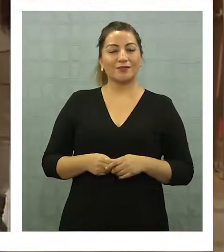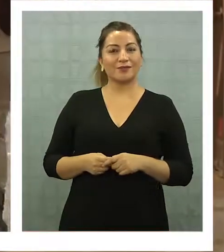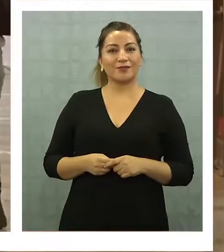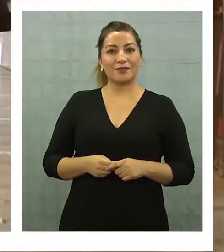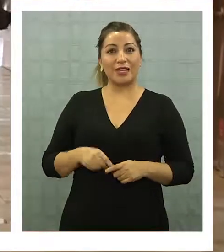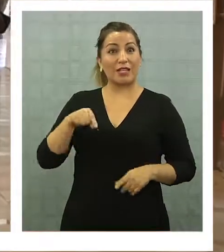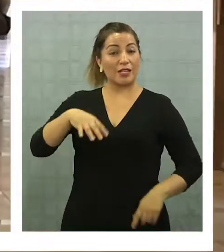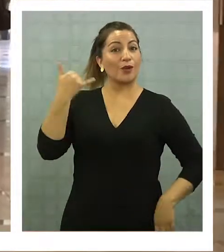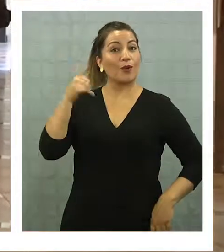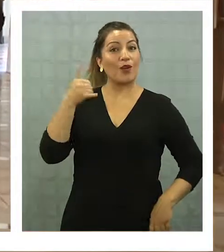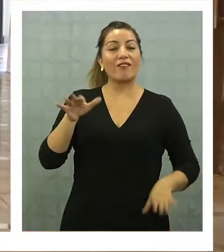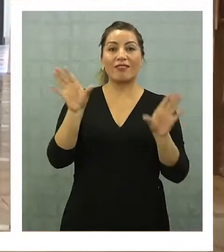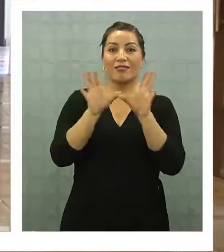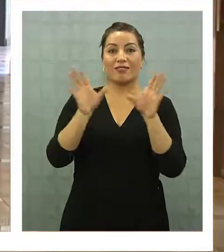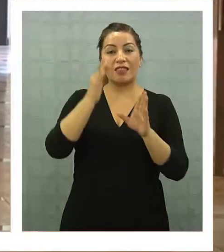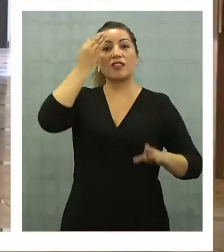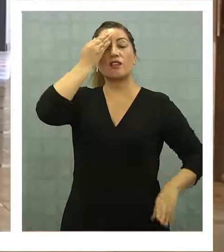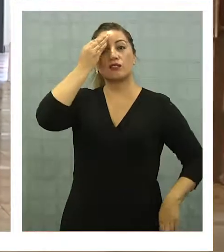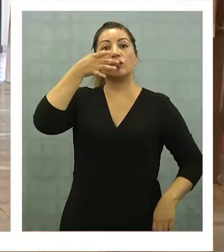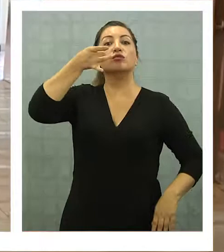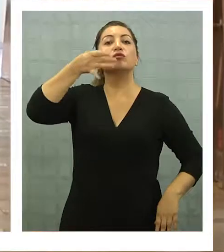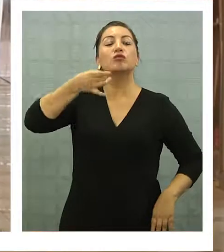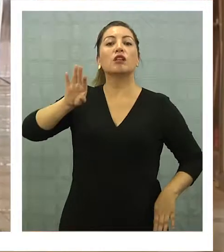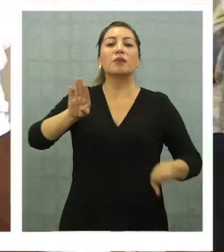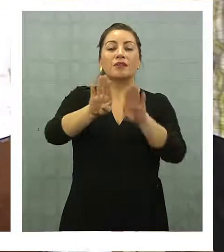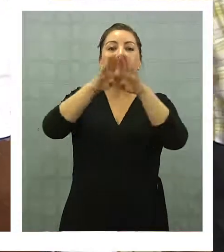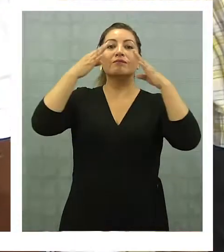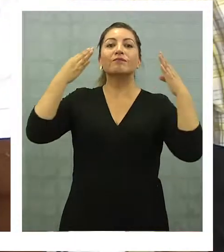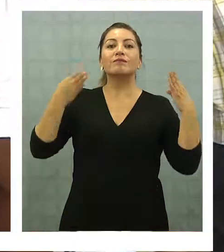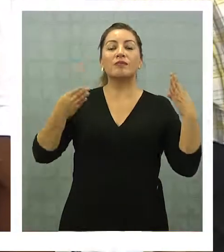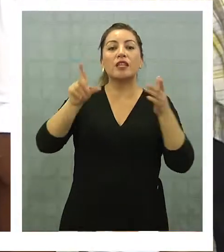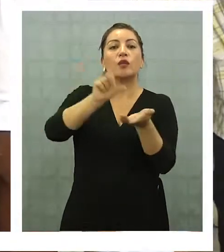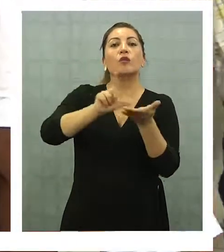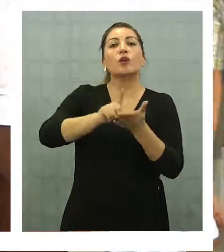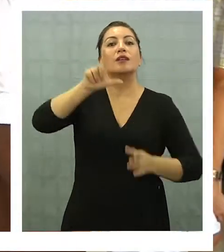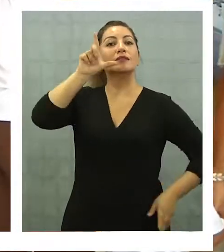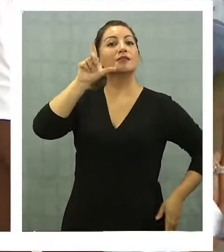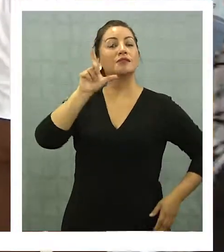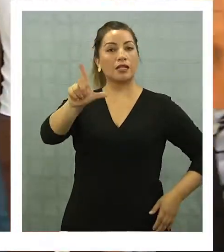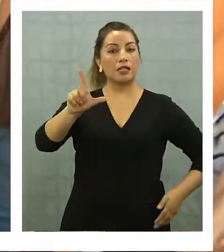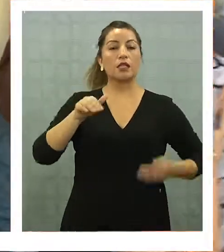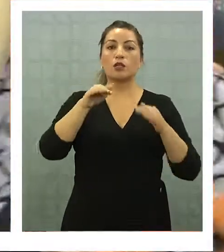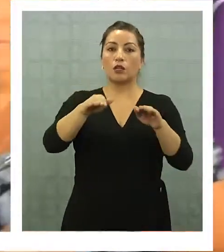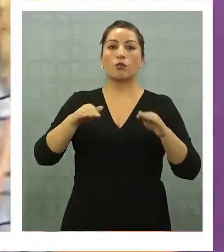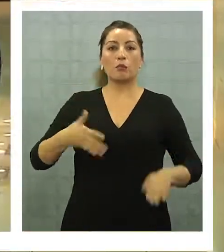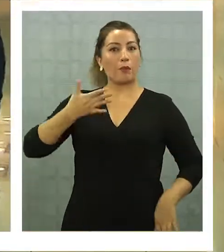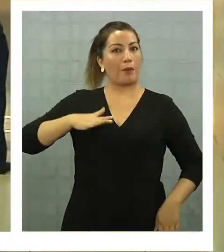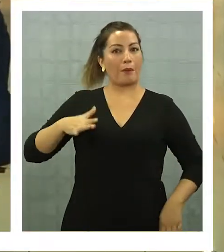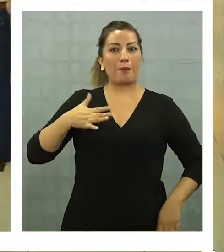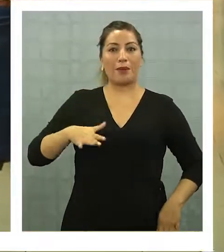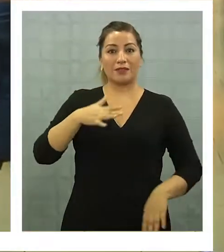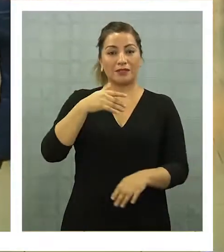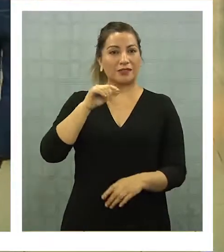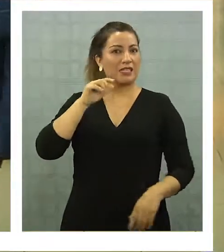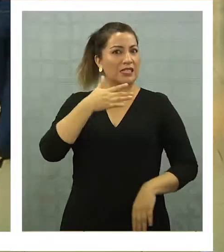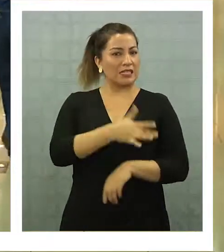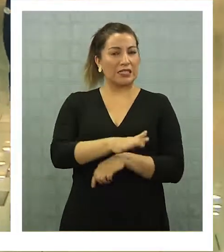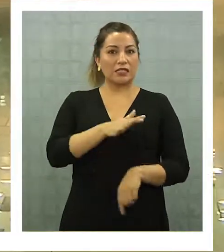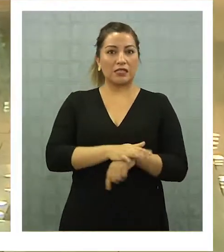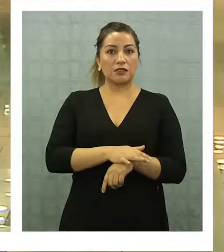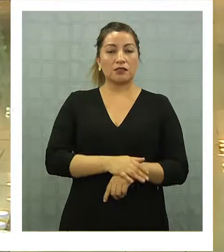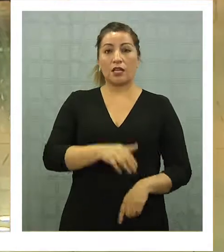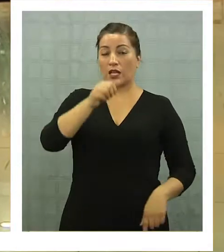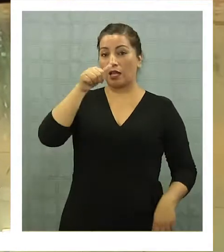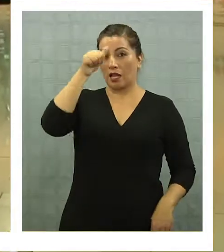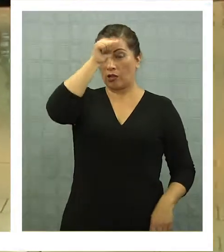Este jueves 10 de agosto solo estará abierta la etapa 7, lo mismo el martes 15. Sin embargo, el domingo